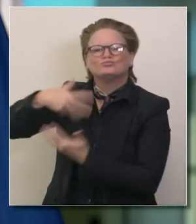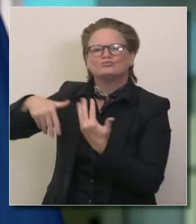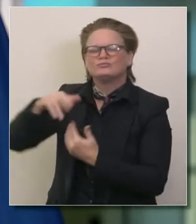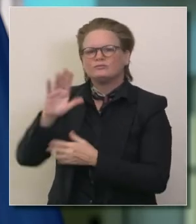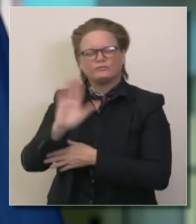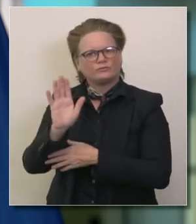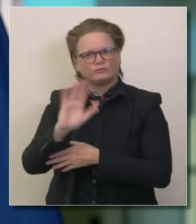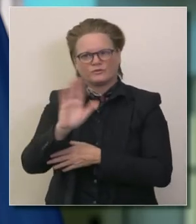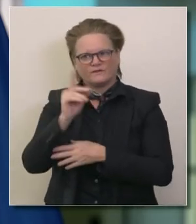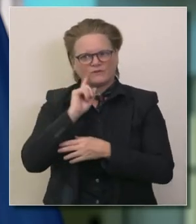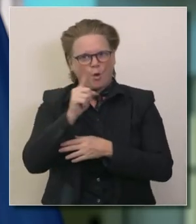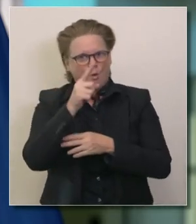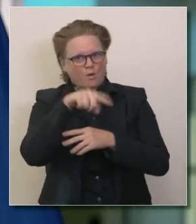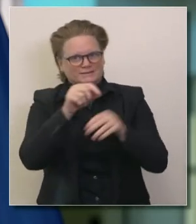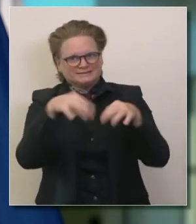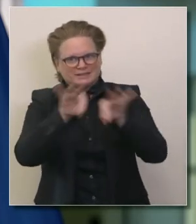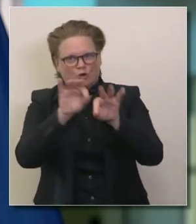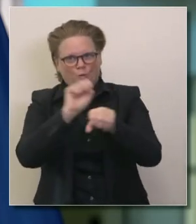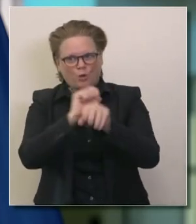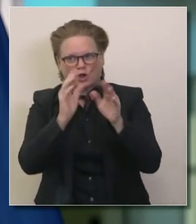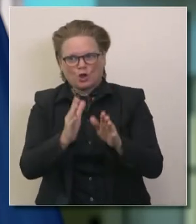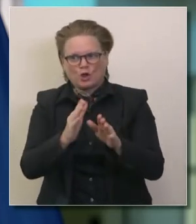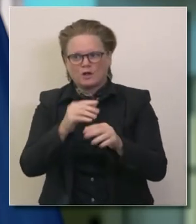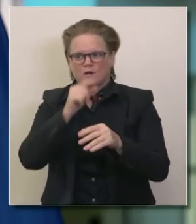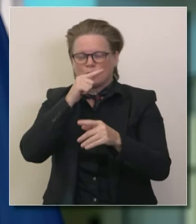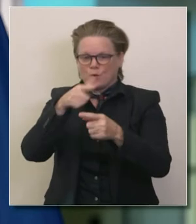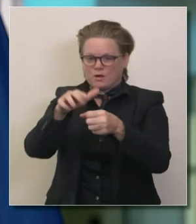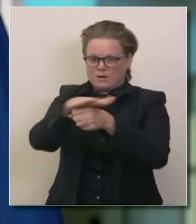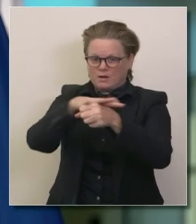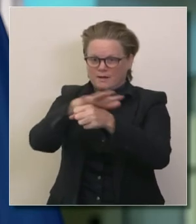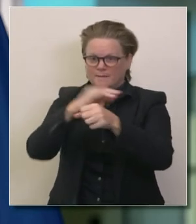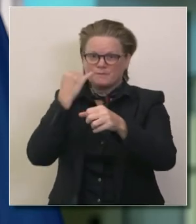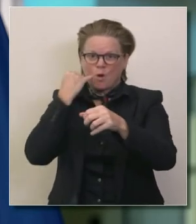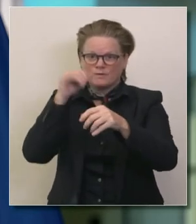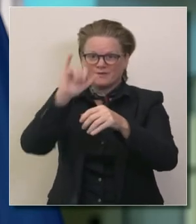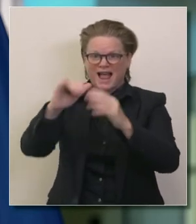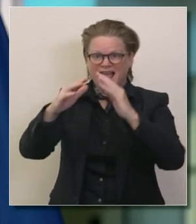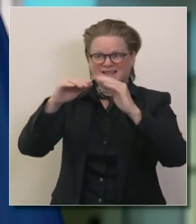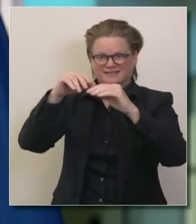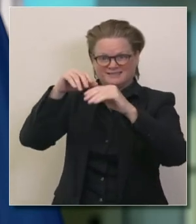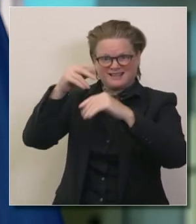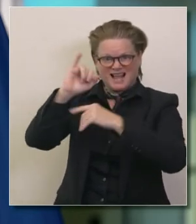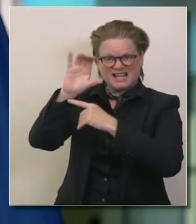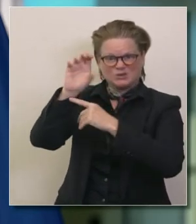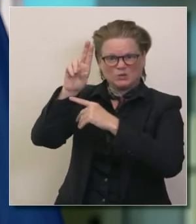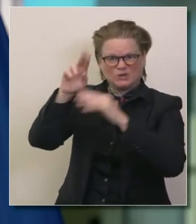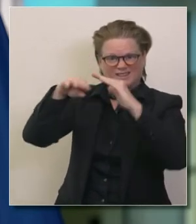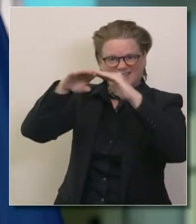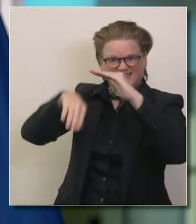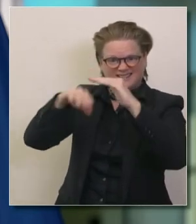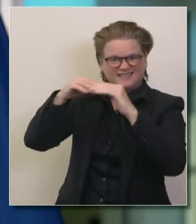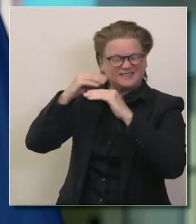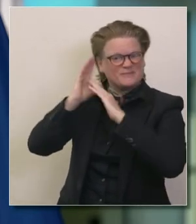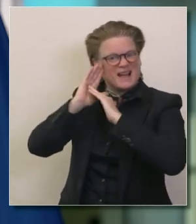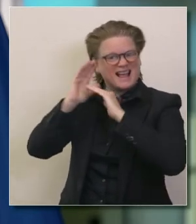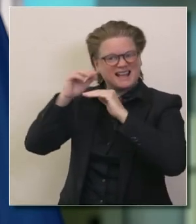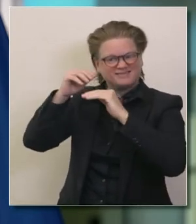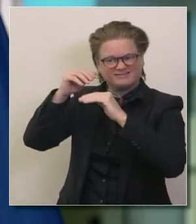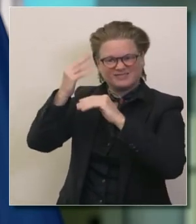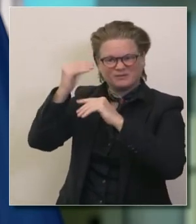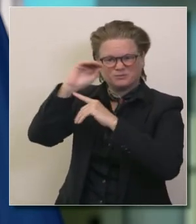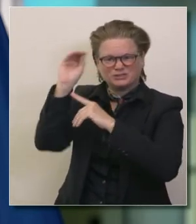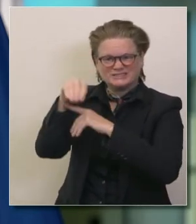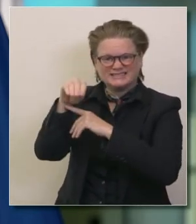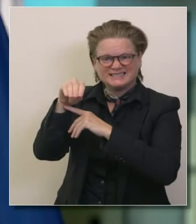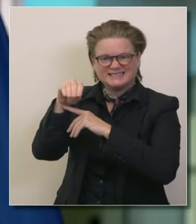turismo no para vacaciones para áreas que han caído en esas categorías tres regiones específicas que han